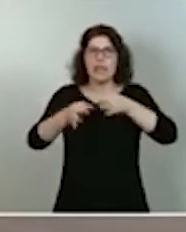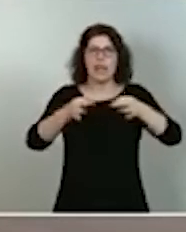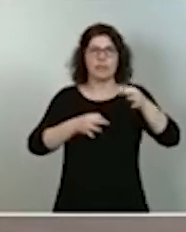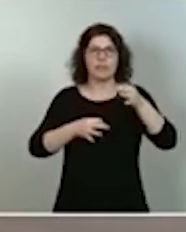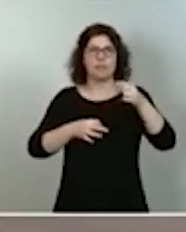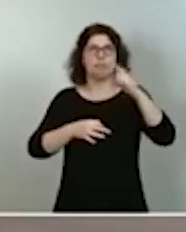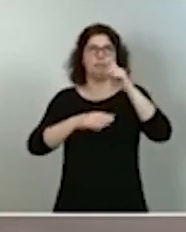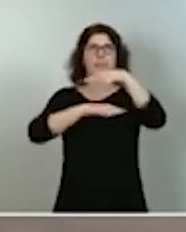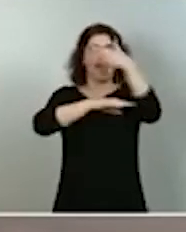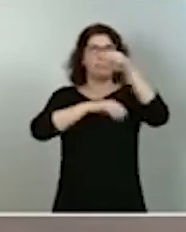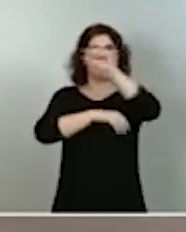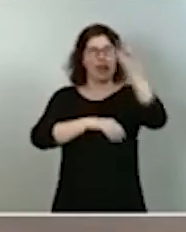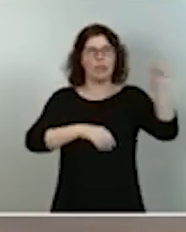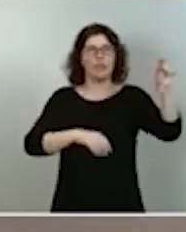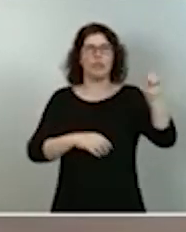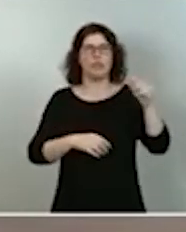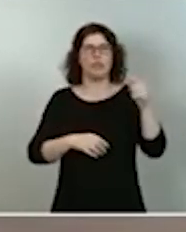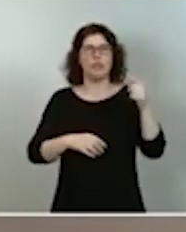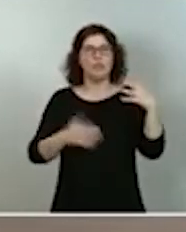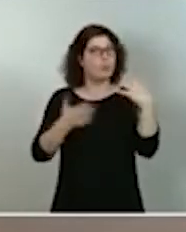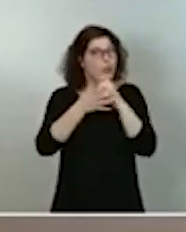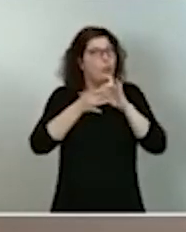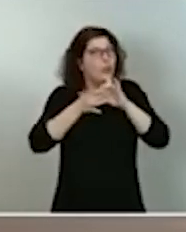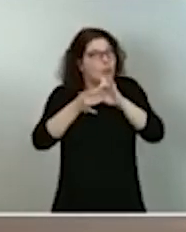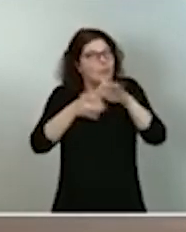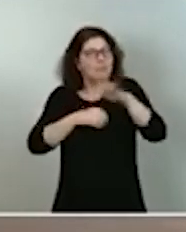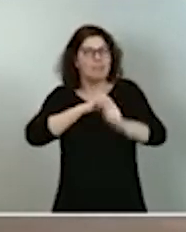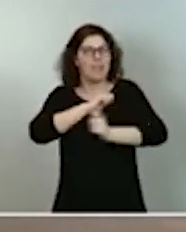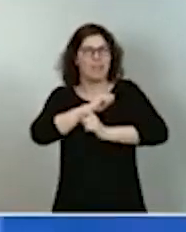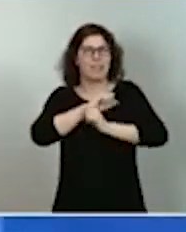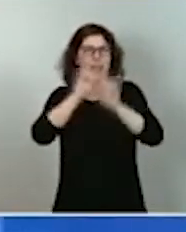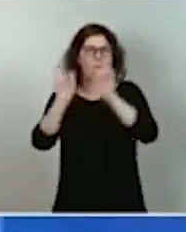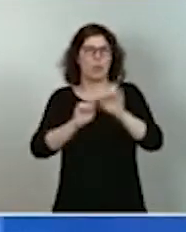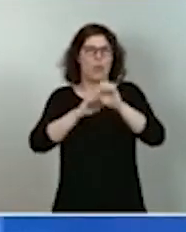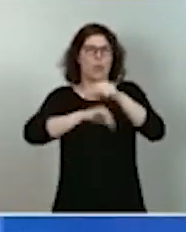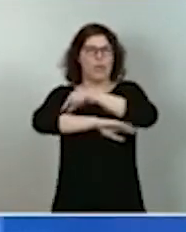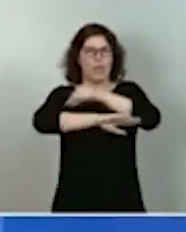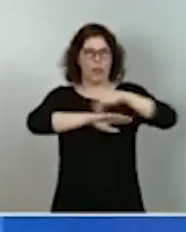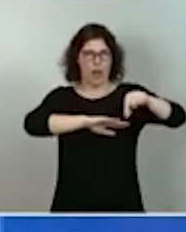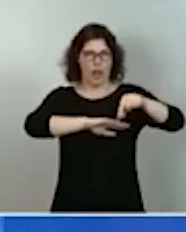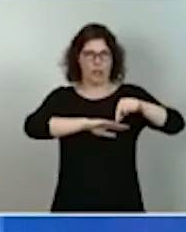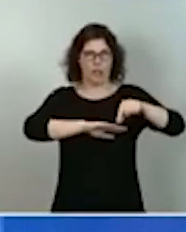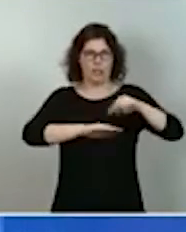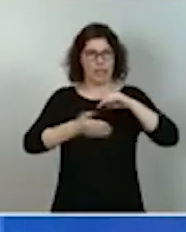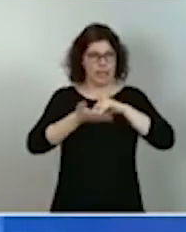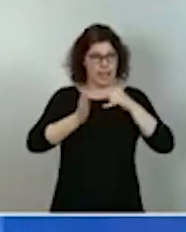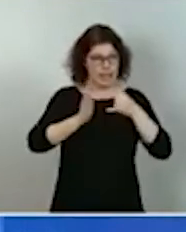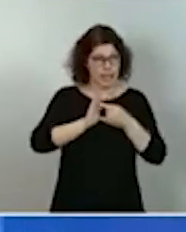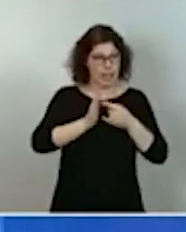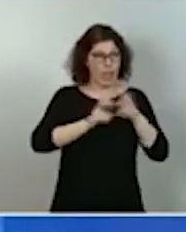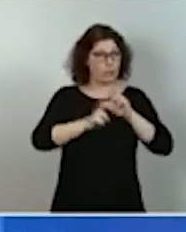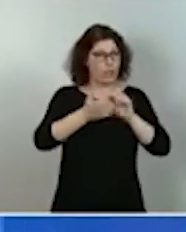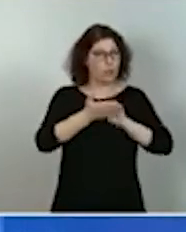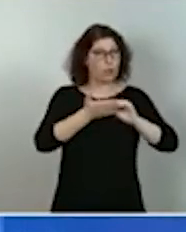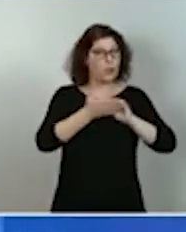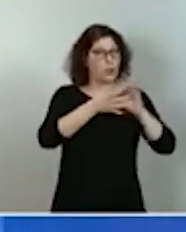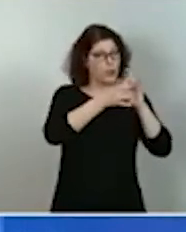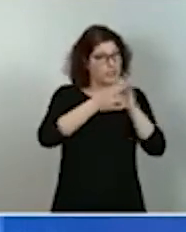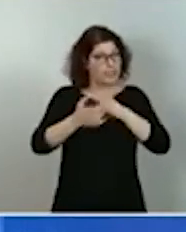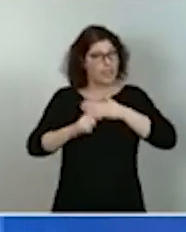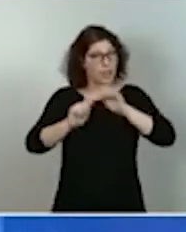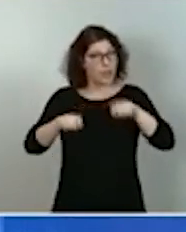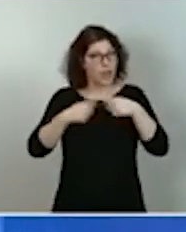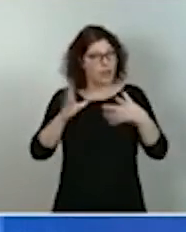Actuaciones en el marco de las estrategias de protección del litoral en las que ingeniería y soluciones basadas en la naturaleza van de la mano.